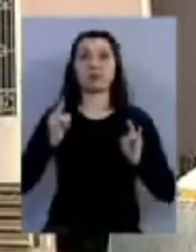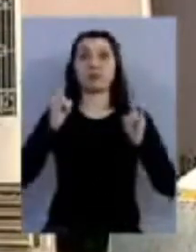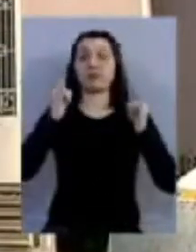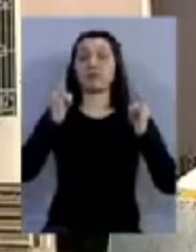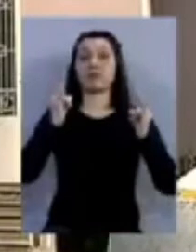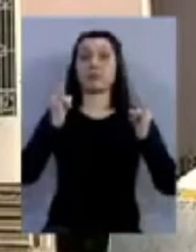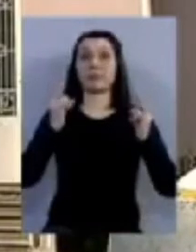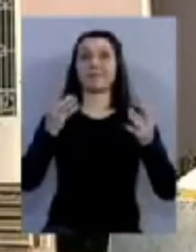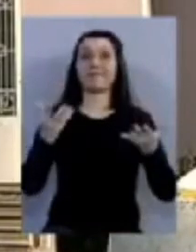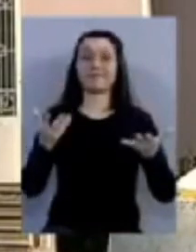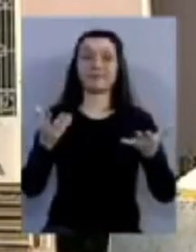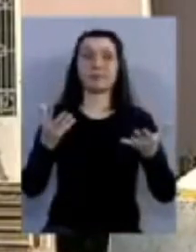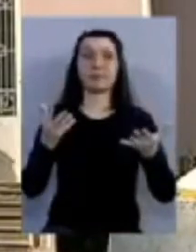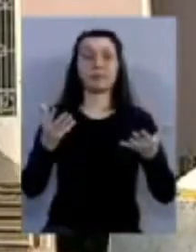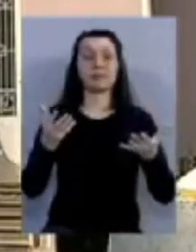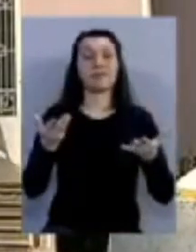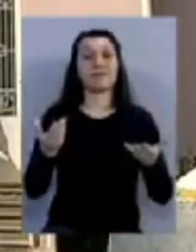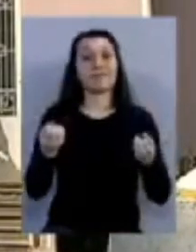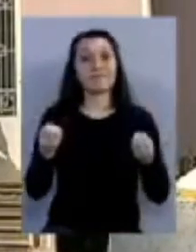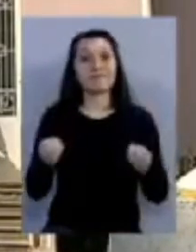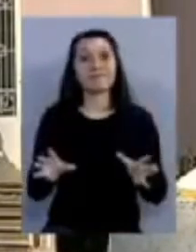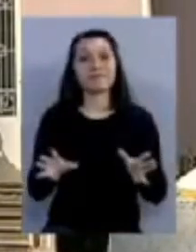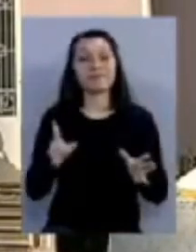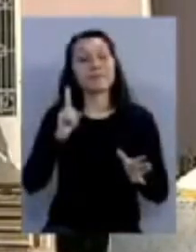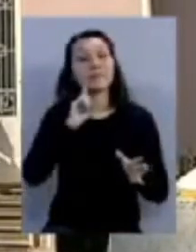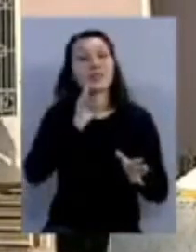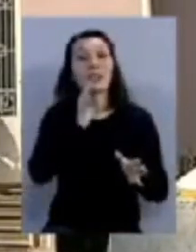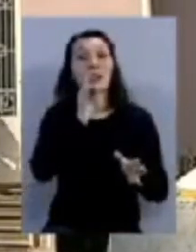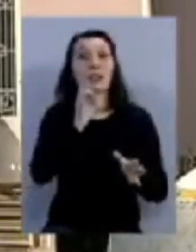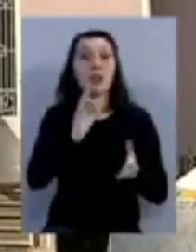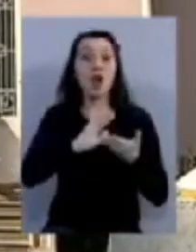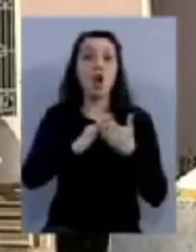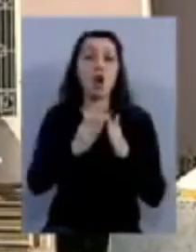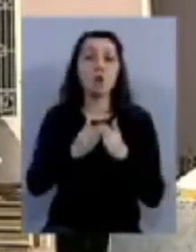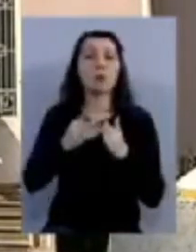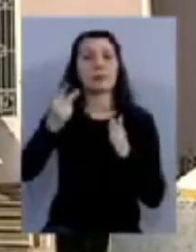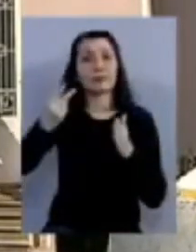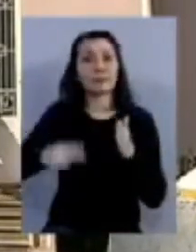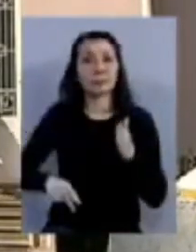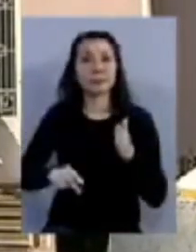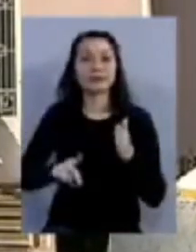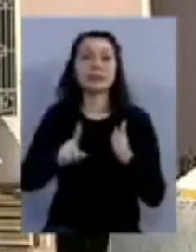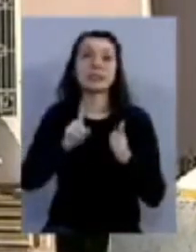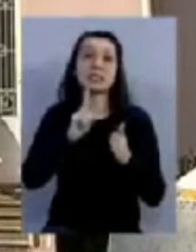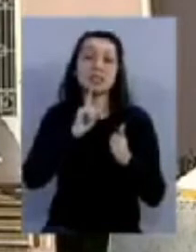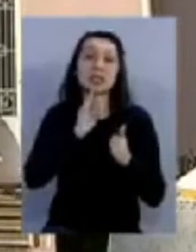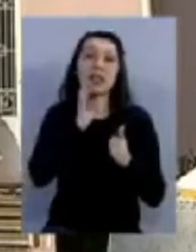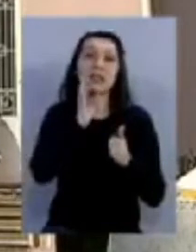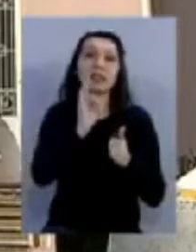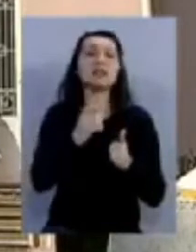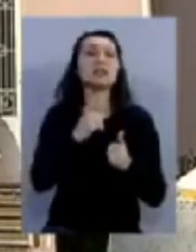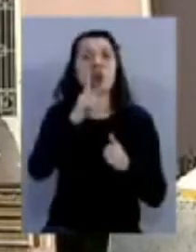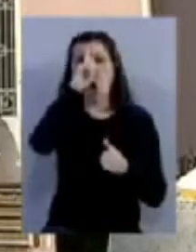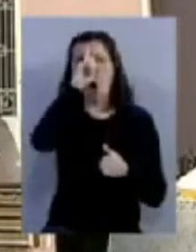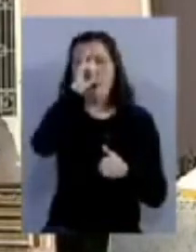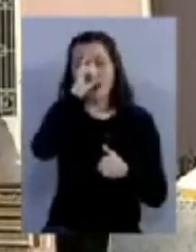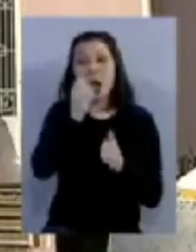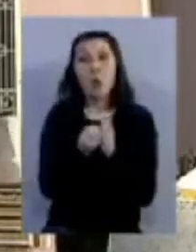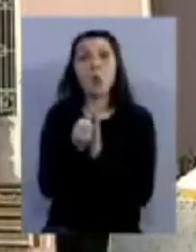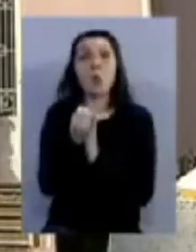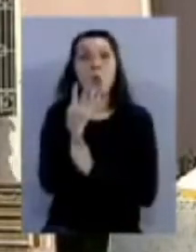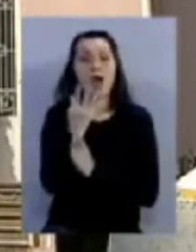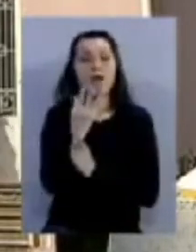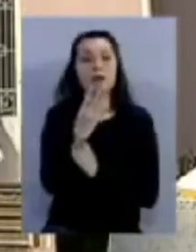va a quedar para la comunidad, para lo que se defina. Pero el hospital nuevo va a